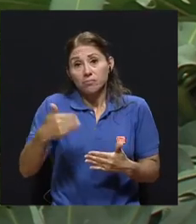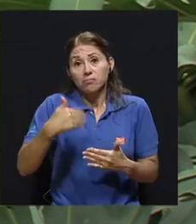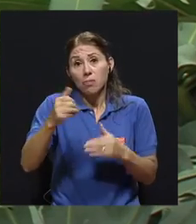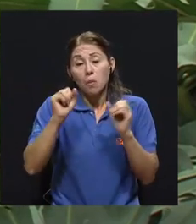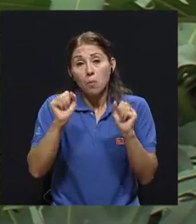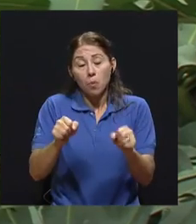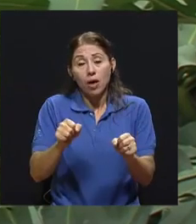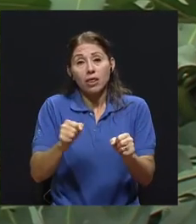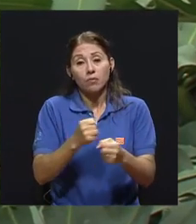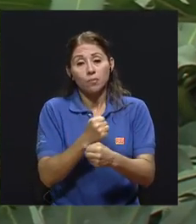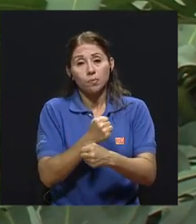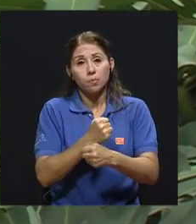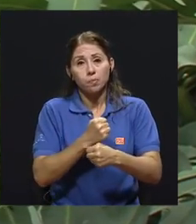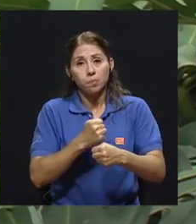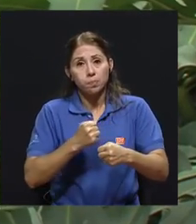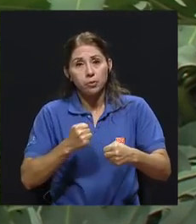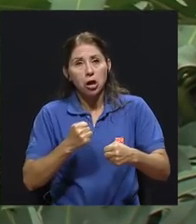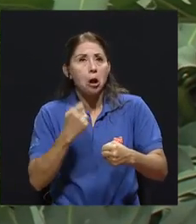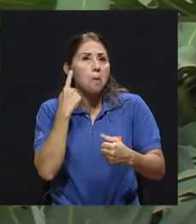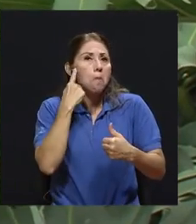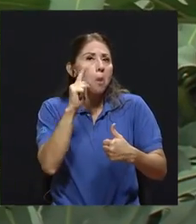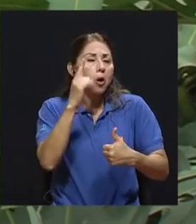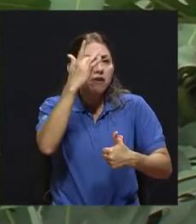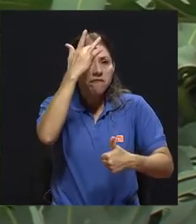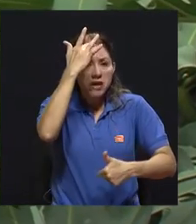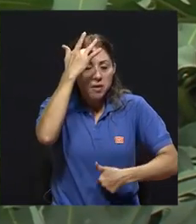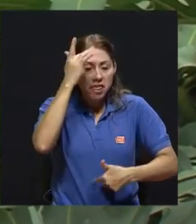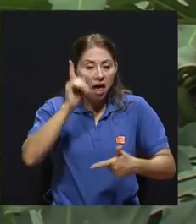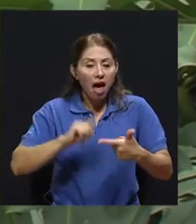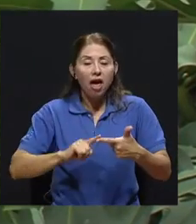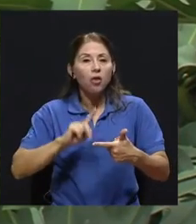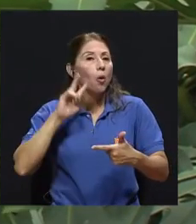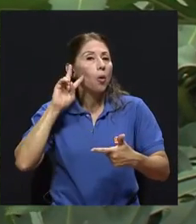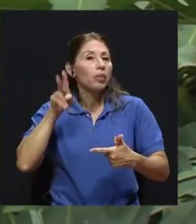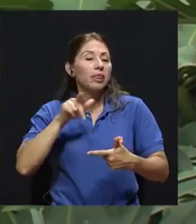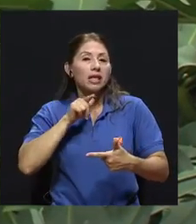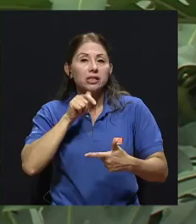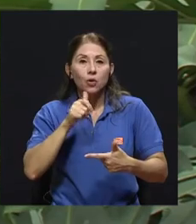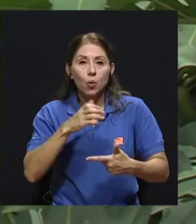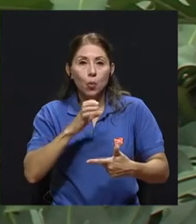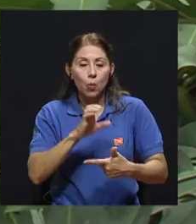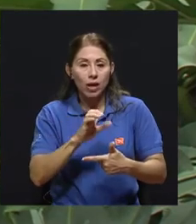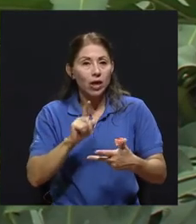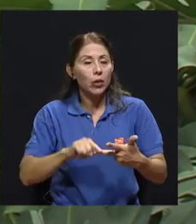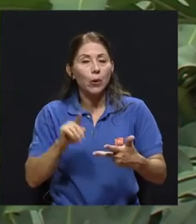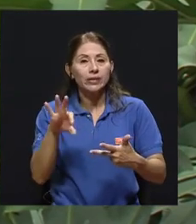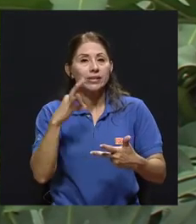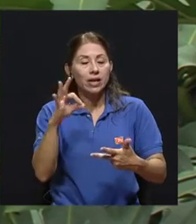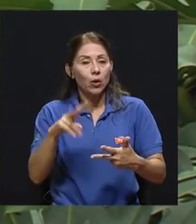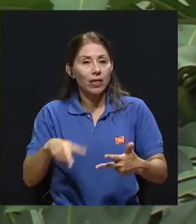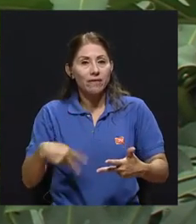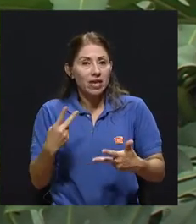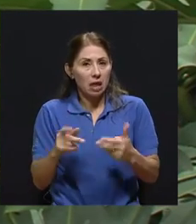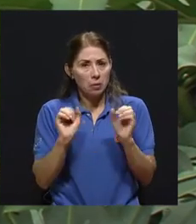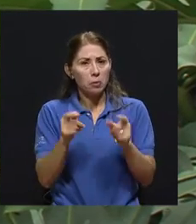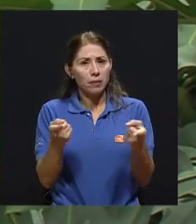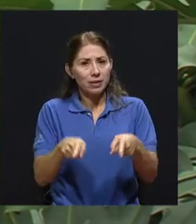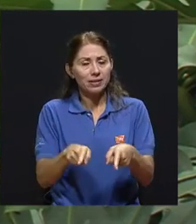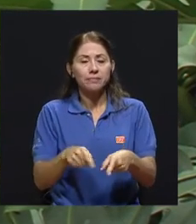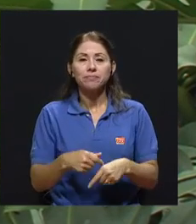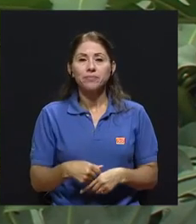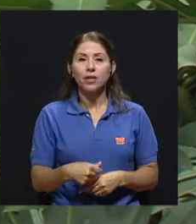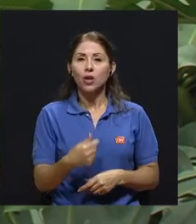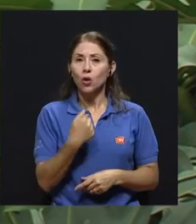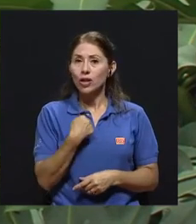de sobrepeso o de obesidad por enfermedad, por descuido, por estilo de vida, etc. Lo que yo diría en primera instancia y tal vez